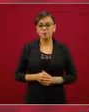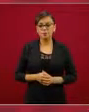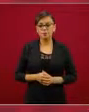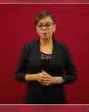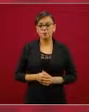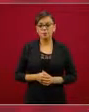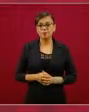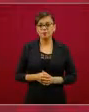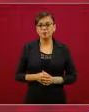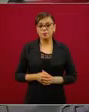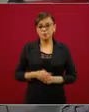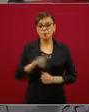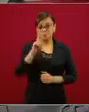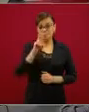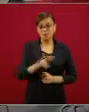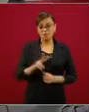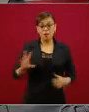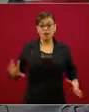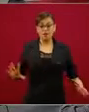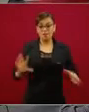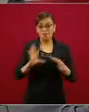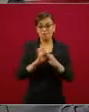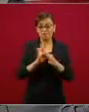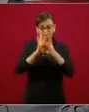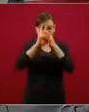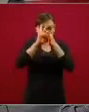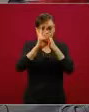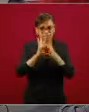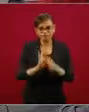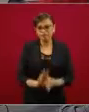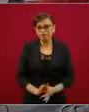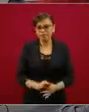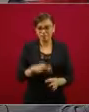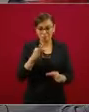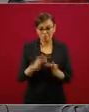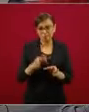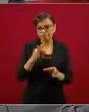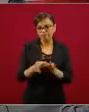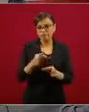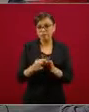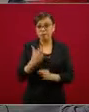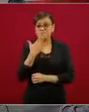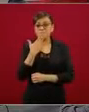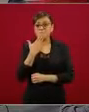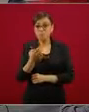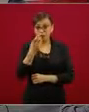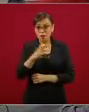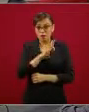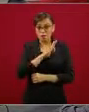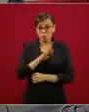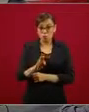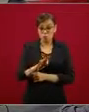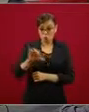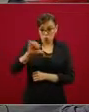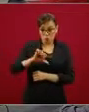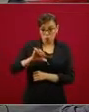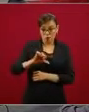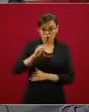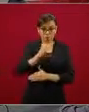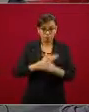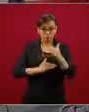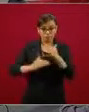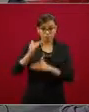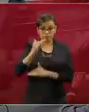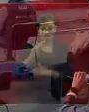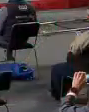coordinación que ha permitido que de manera exitosa hoy con el